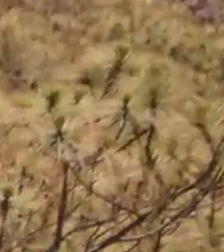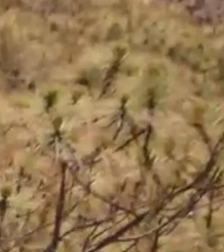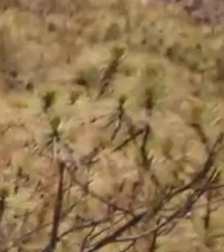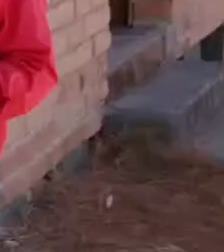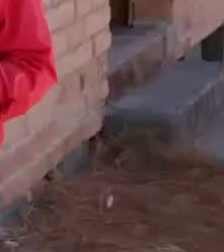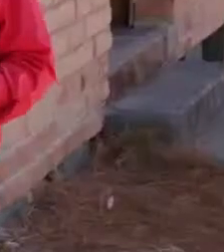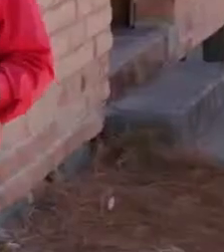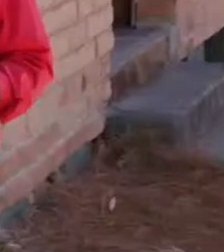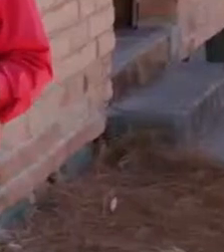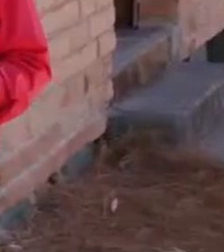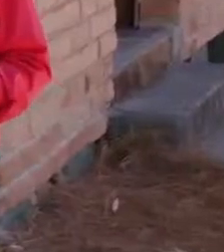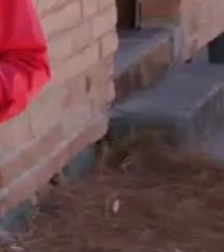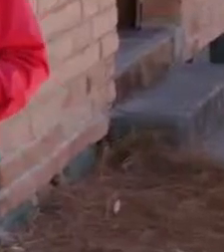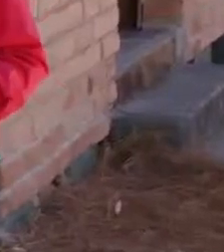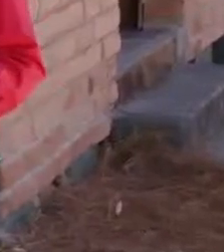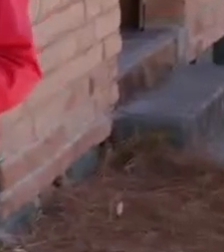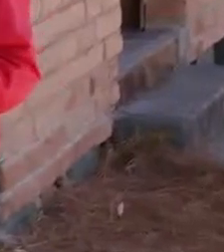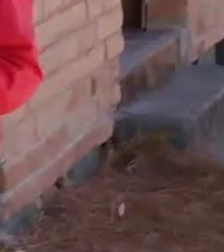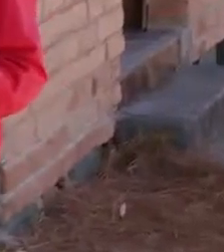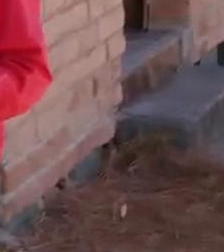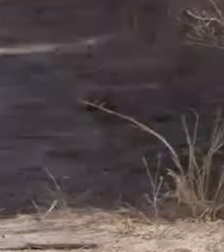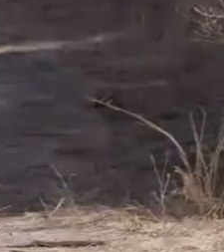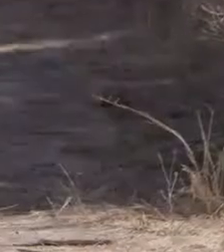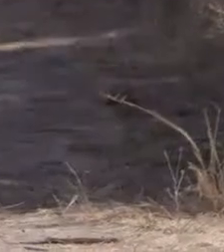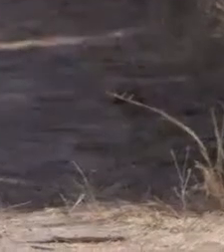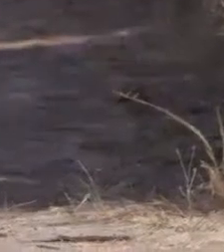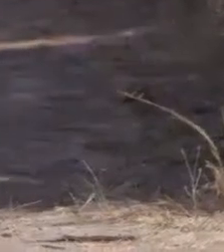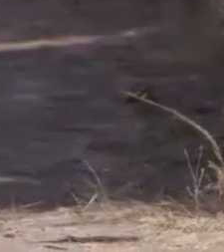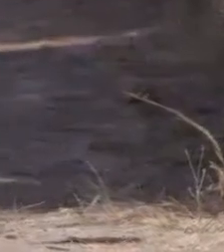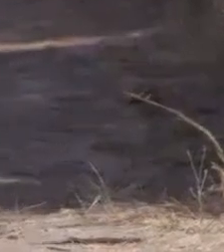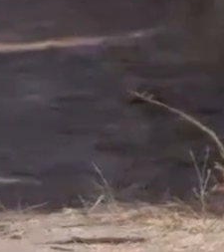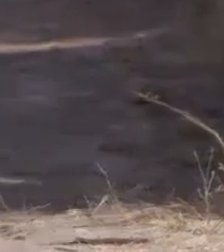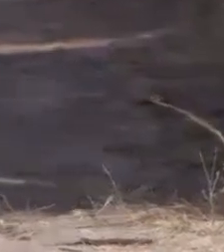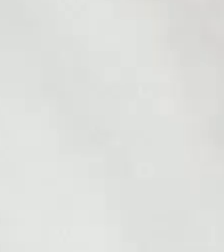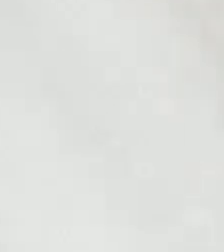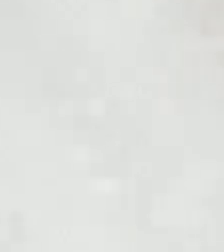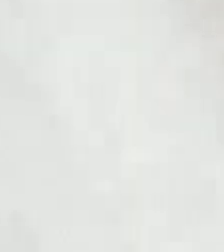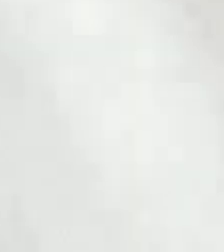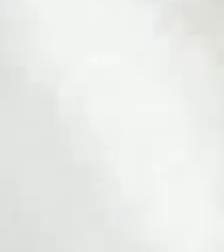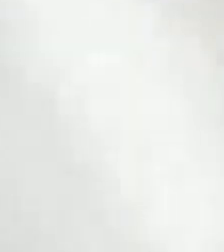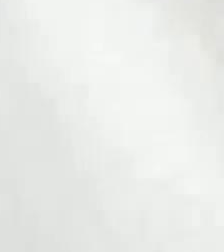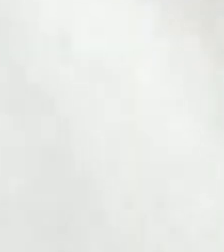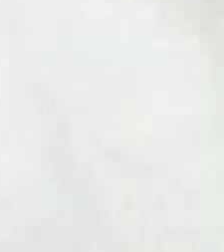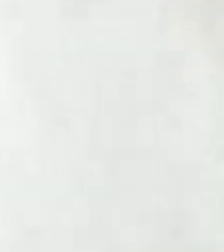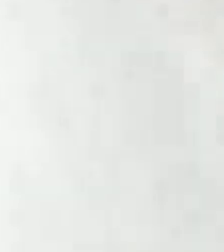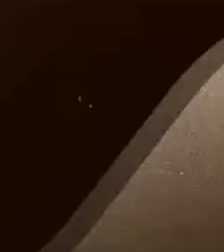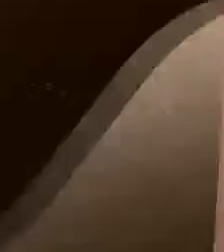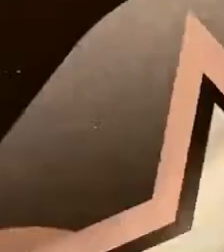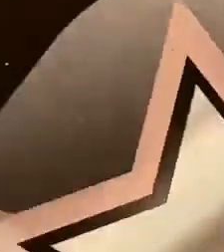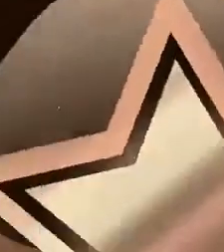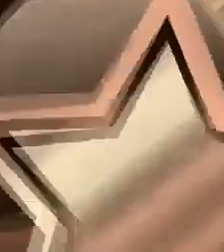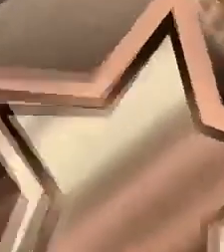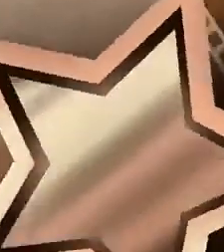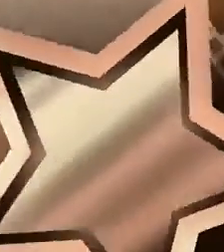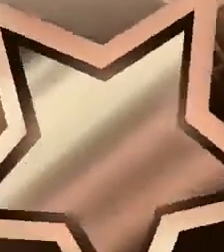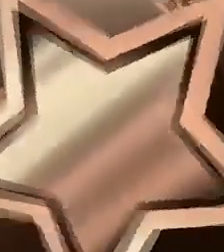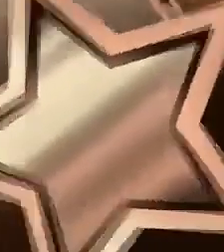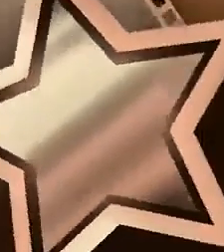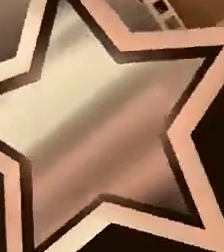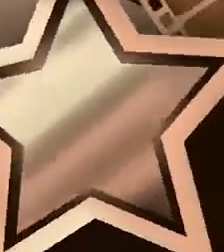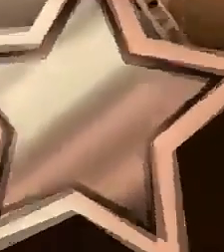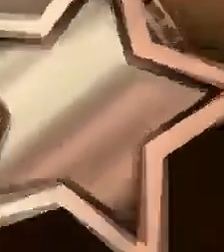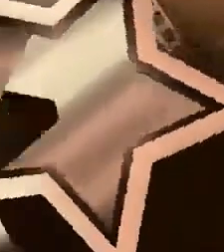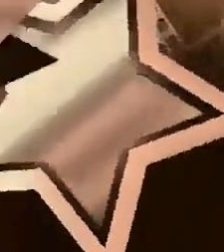quemas en predios cercanos avisa a vecinos de los terrenos prevenir es más fácil comisión nacional forestal cine del once